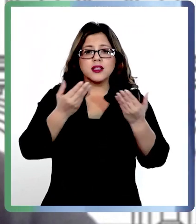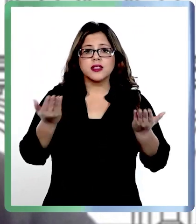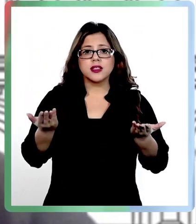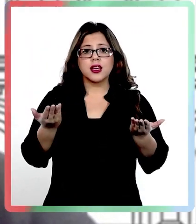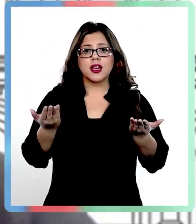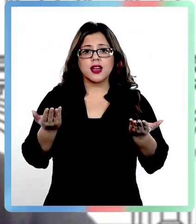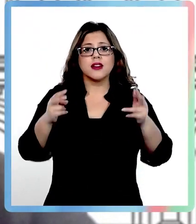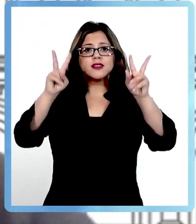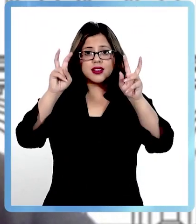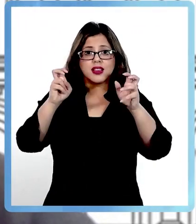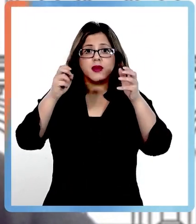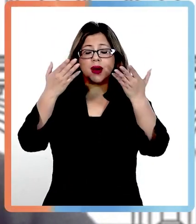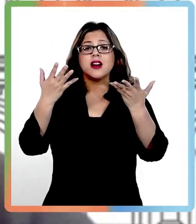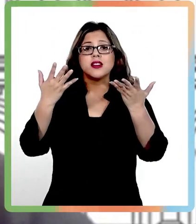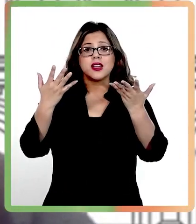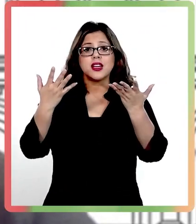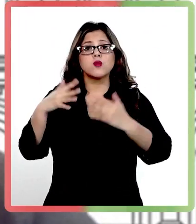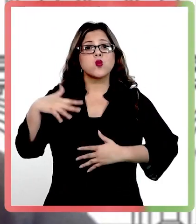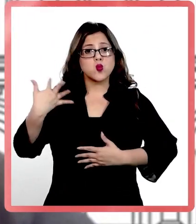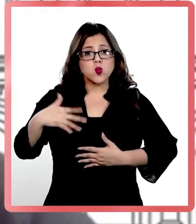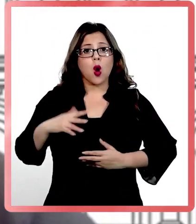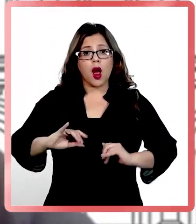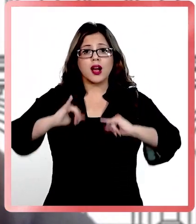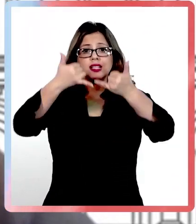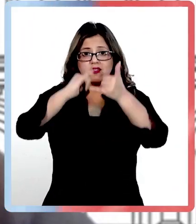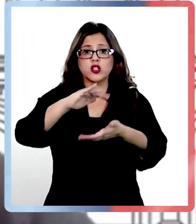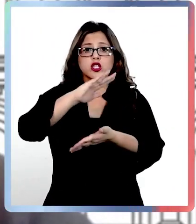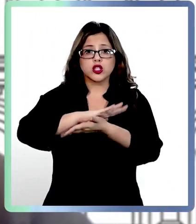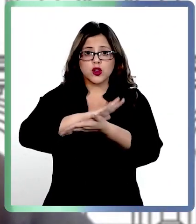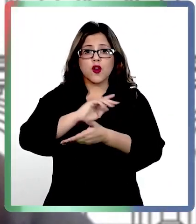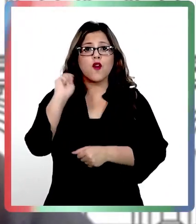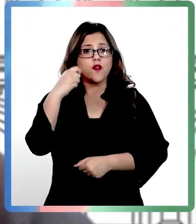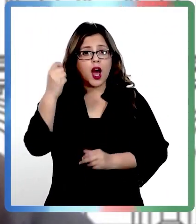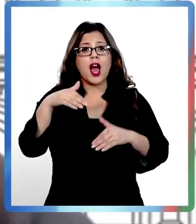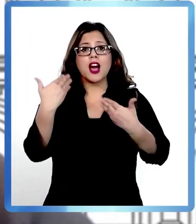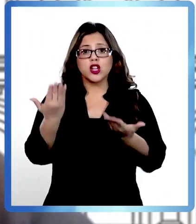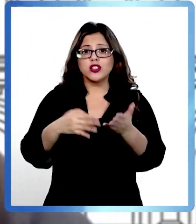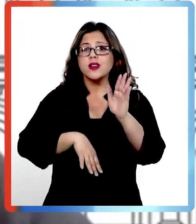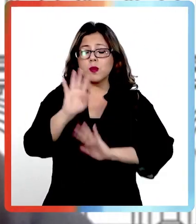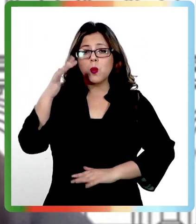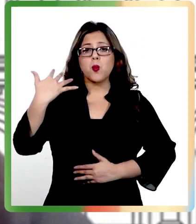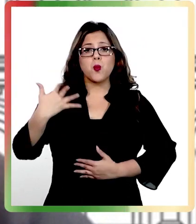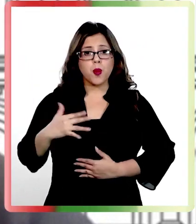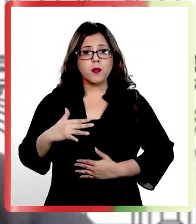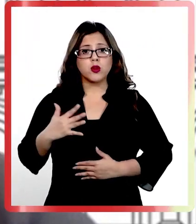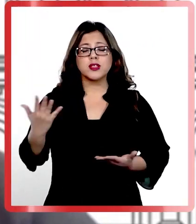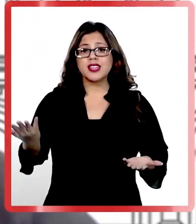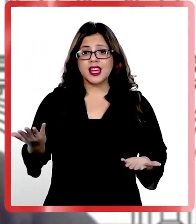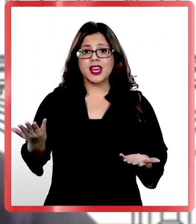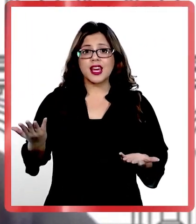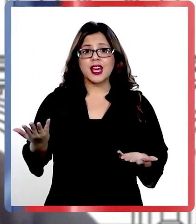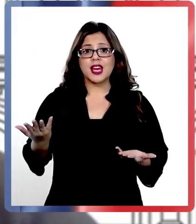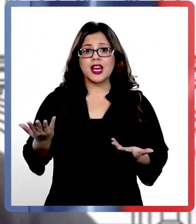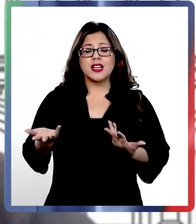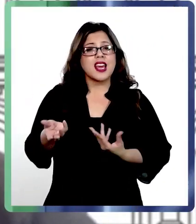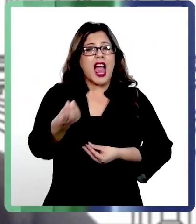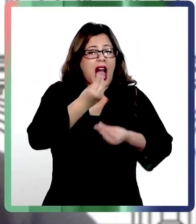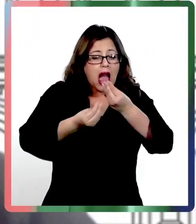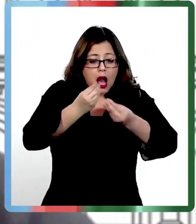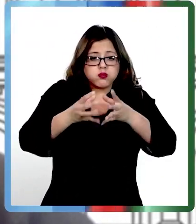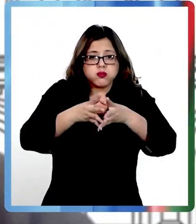centro de la celebración de nuestras fiestas patrias. Por lo tanto, acá lo más importante es no